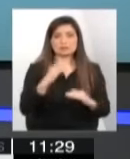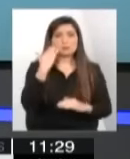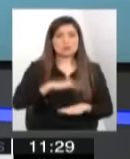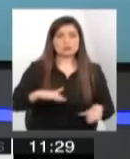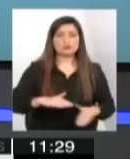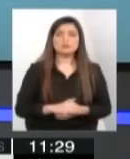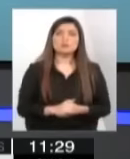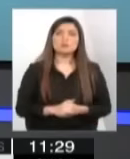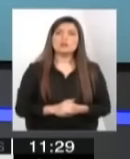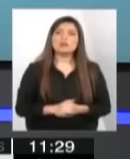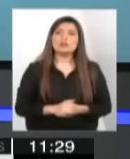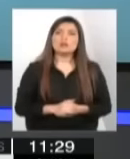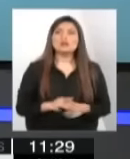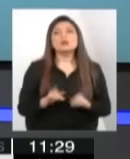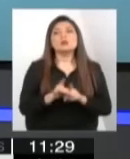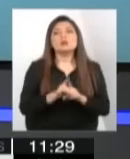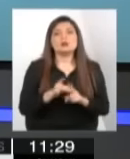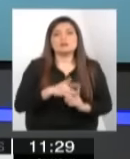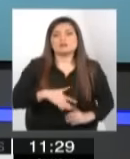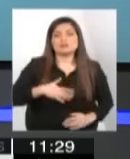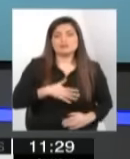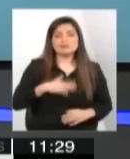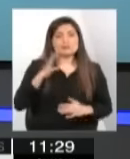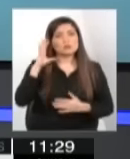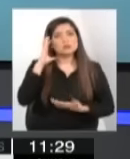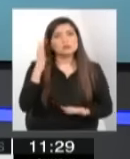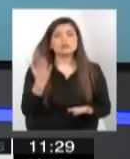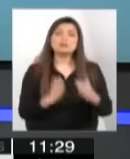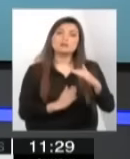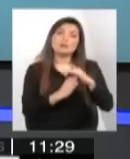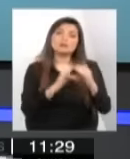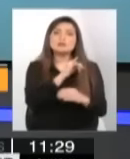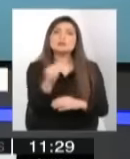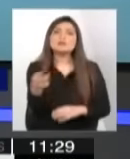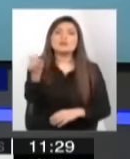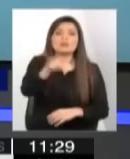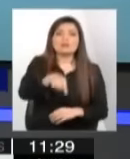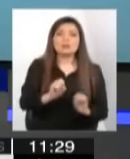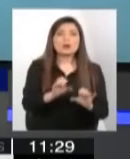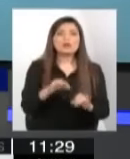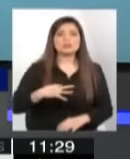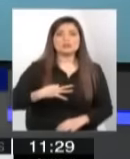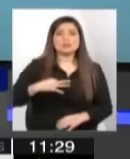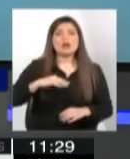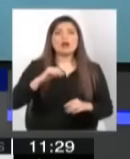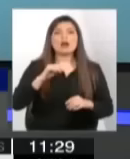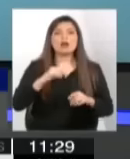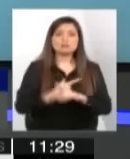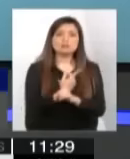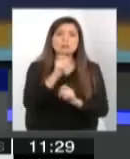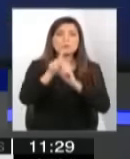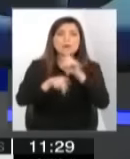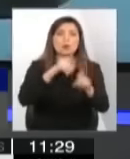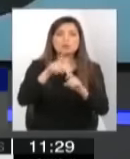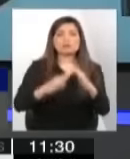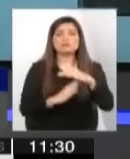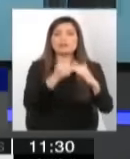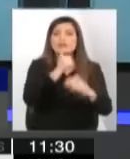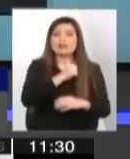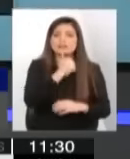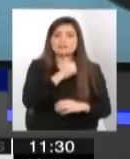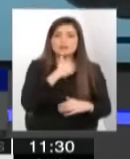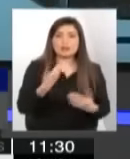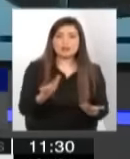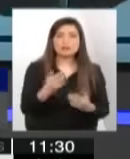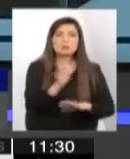Claudio, no quise llevarlo a matacaballo, así que pausa y estamos de vuelta, de ocasión sí, que volvemos con las preguntas que tenemos pendientes, la pedia de protección, el sentido de